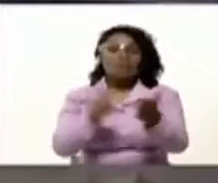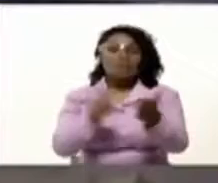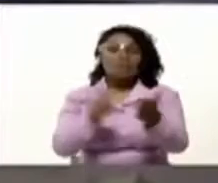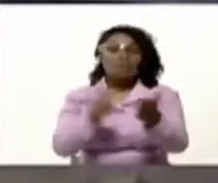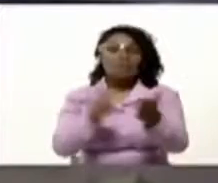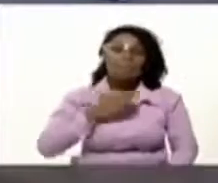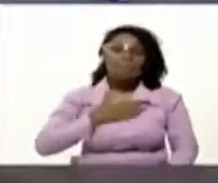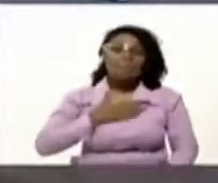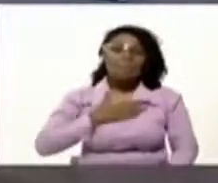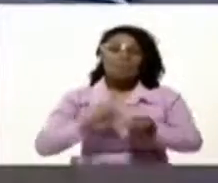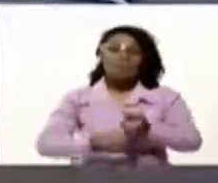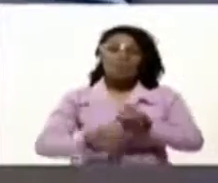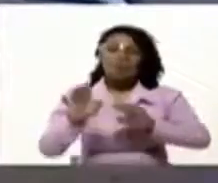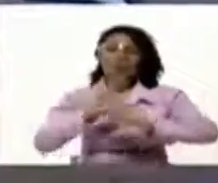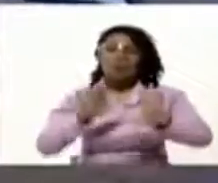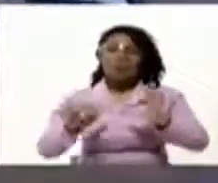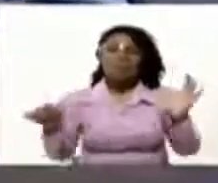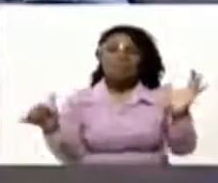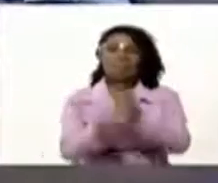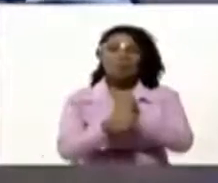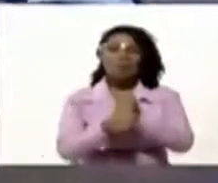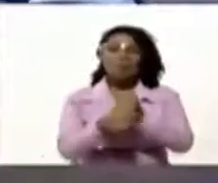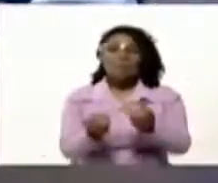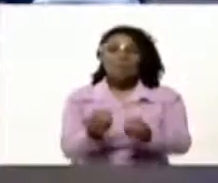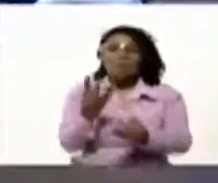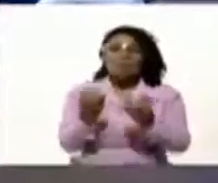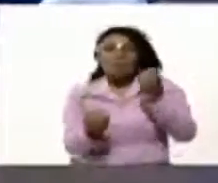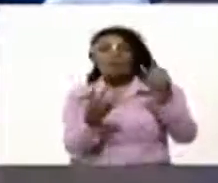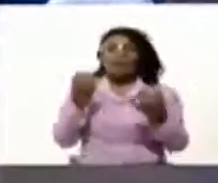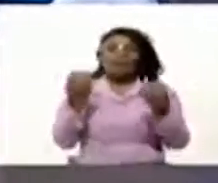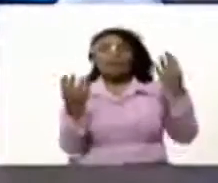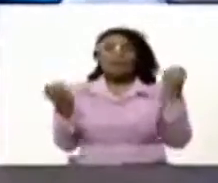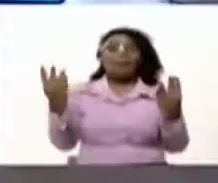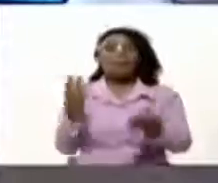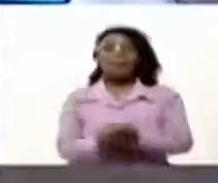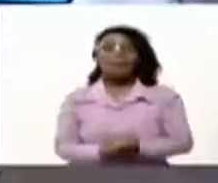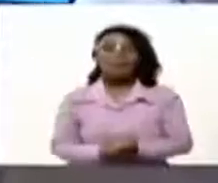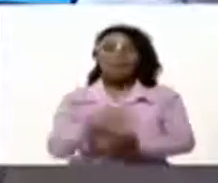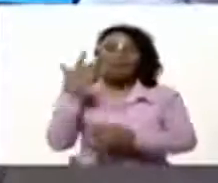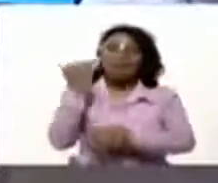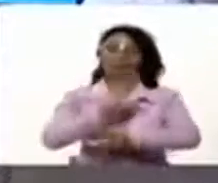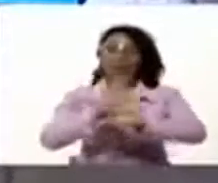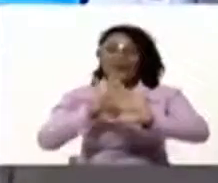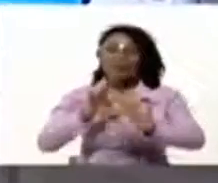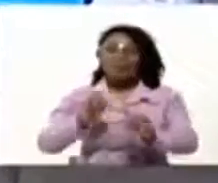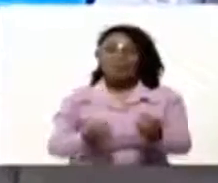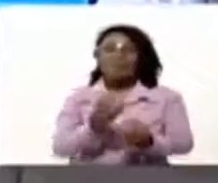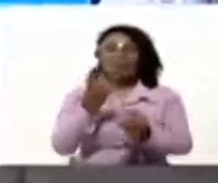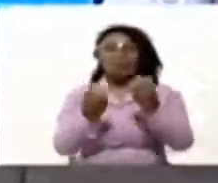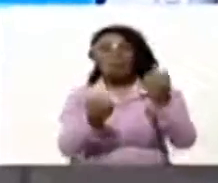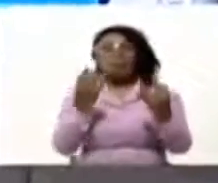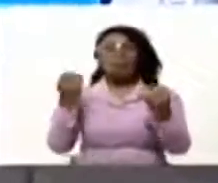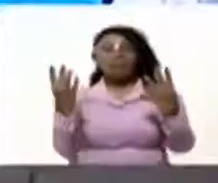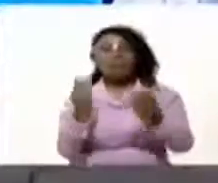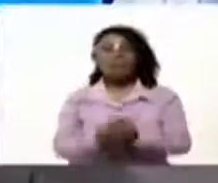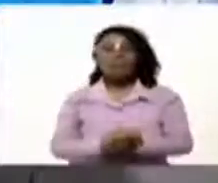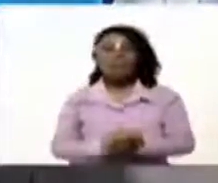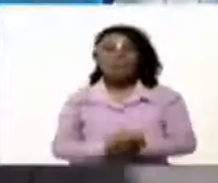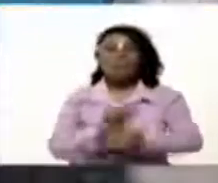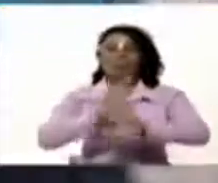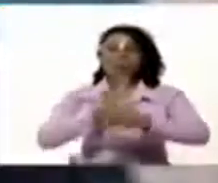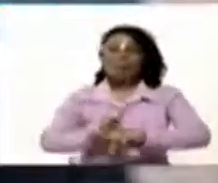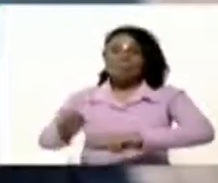Cilia ya consiguió las cotufas. Tenemos las cotufas. Tengo la